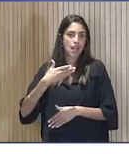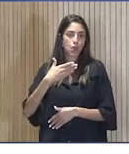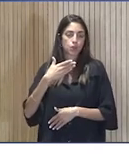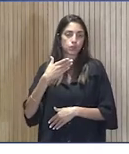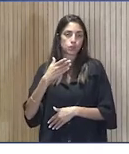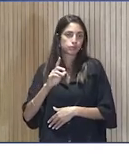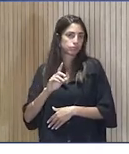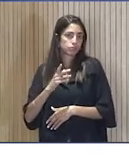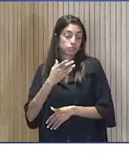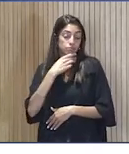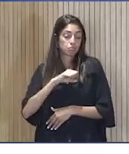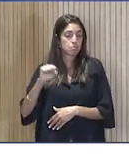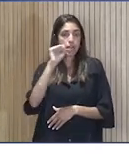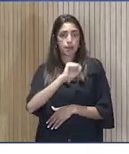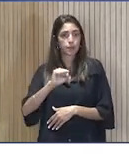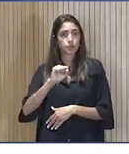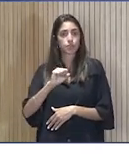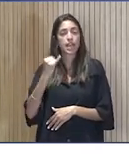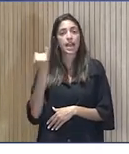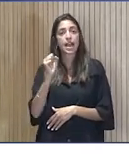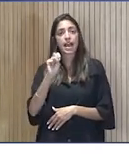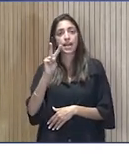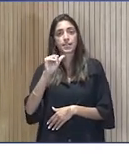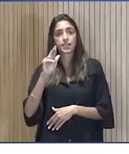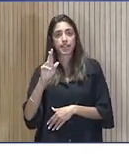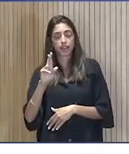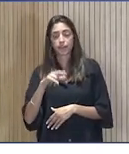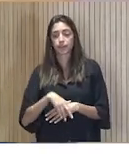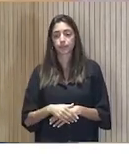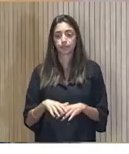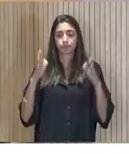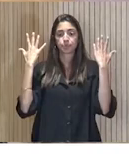es don Javier Senén. ¿Actuamos?